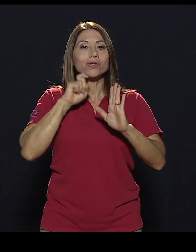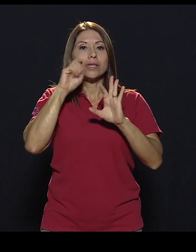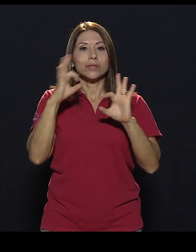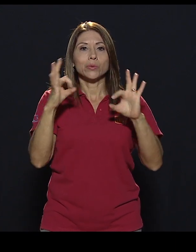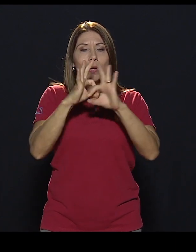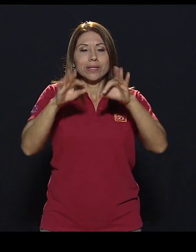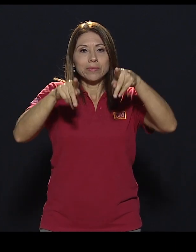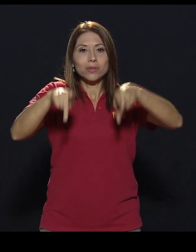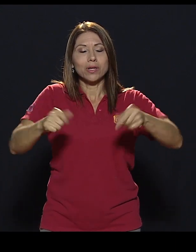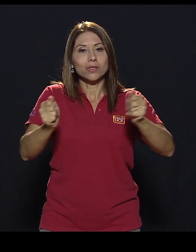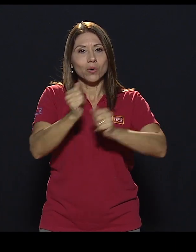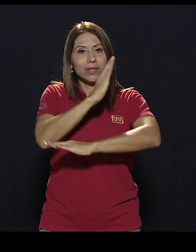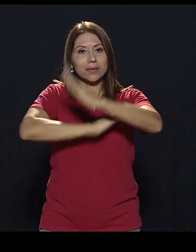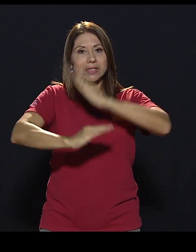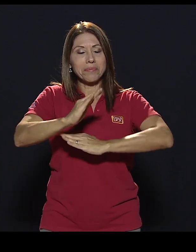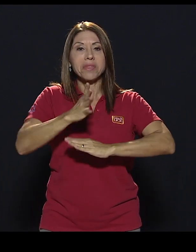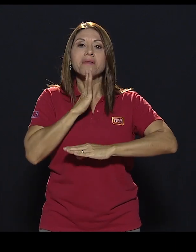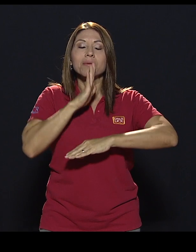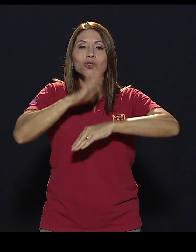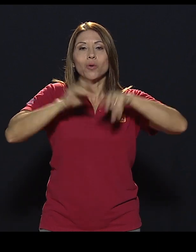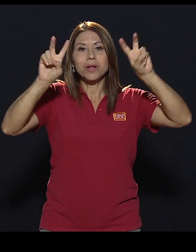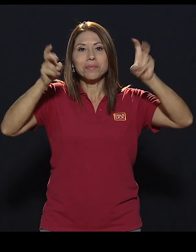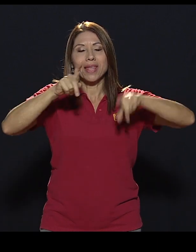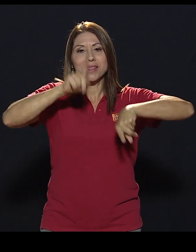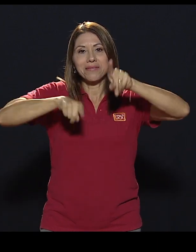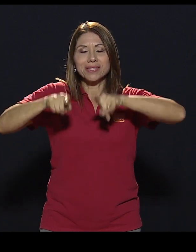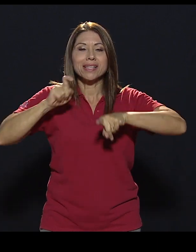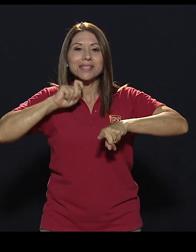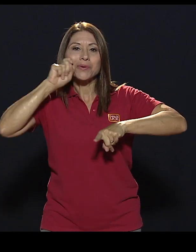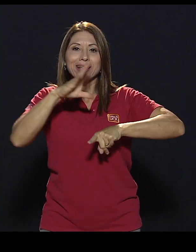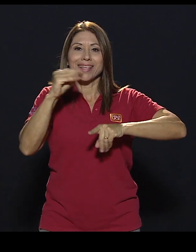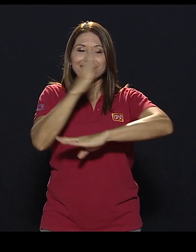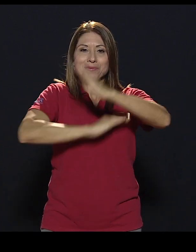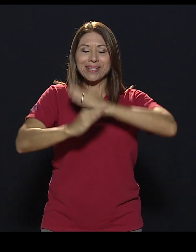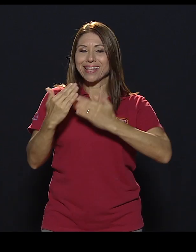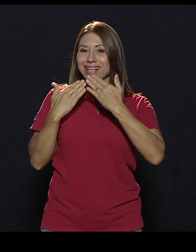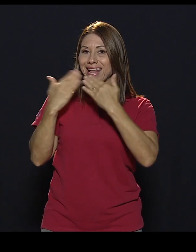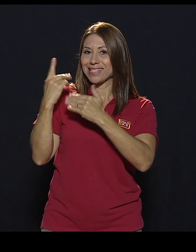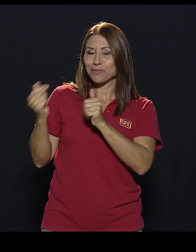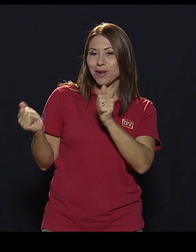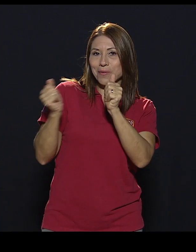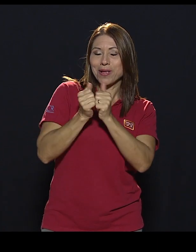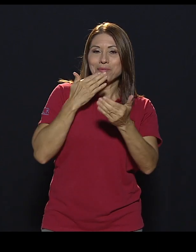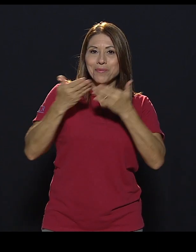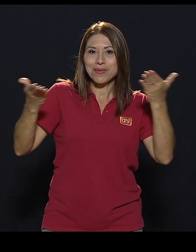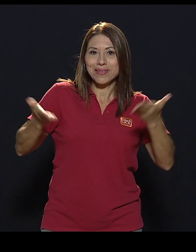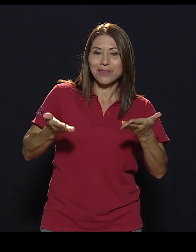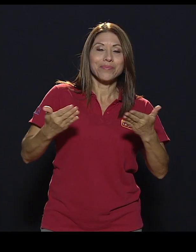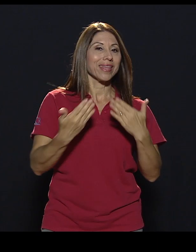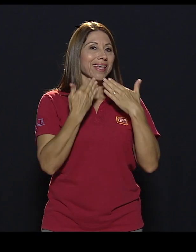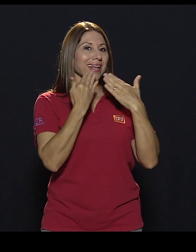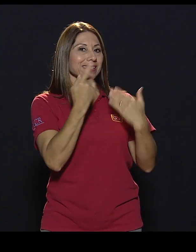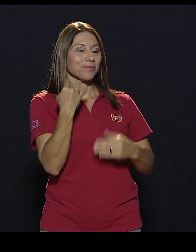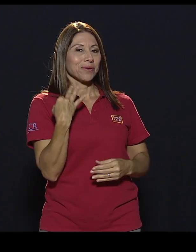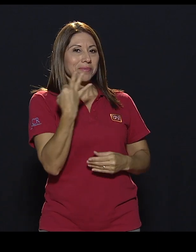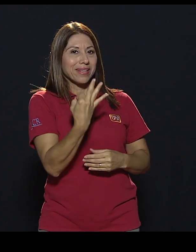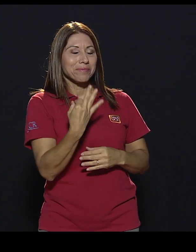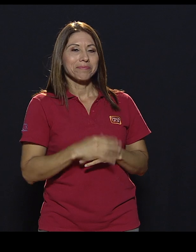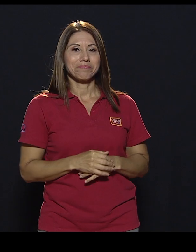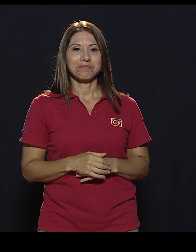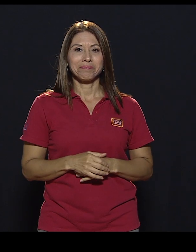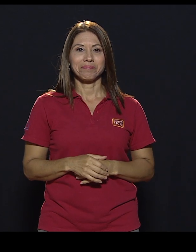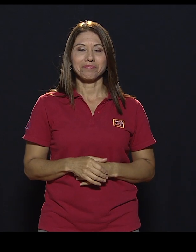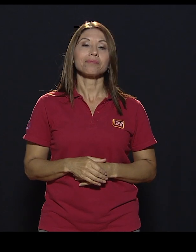estaremos hablando sobre diversidad sexual y discapacidad. Muchas gracias Alex por acompañarnos y bienvenido al programa. Muchas gracias a ustedes por invitarme.